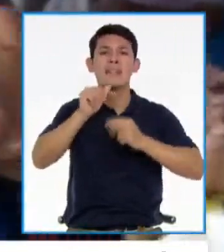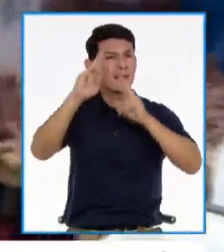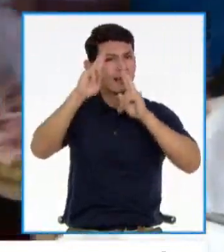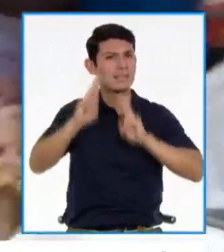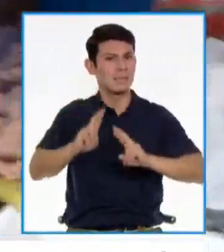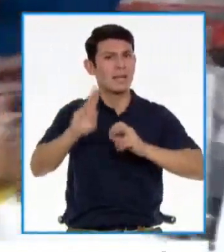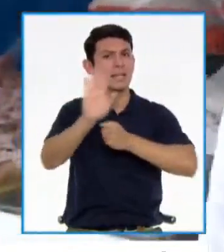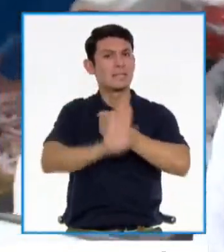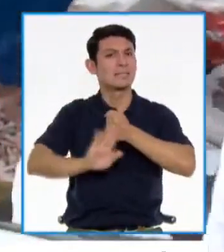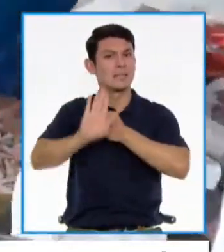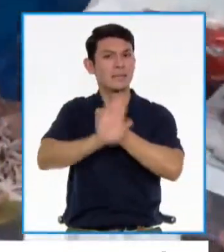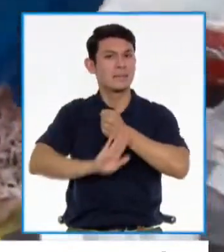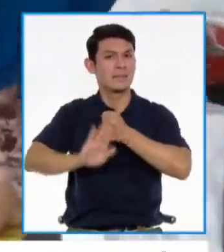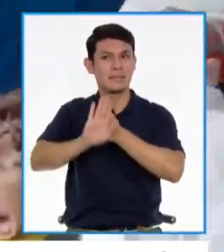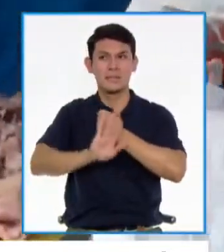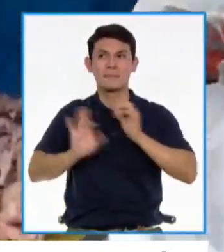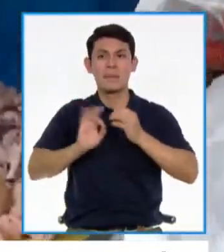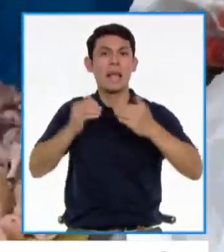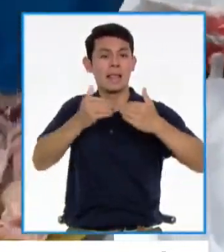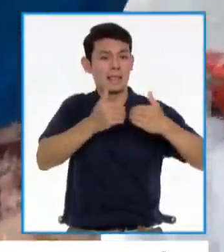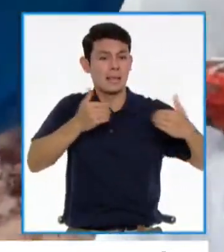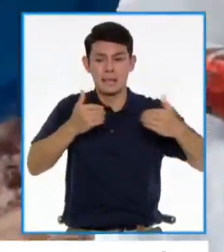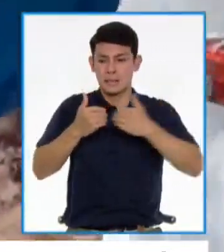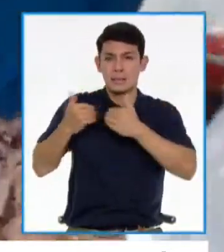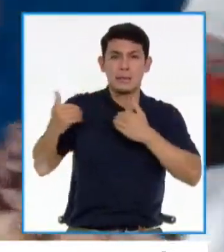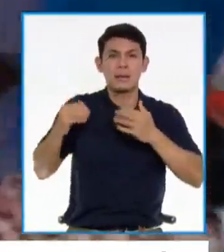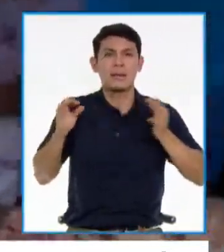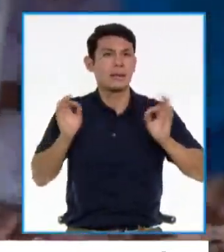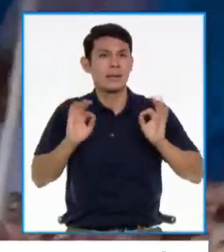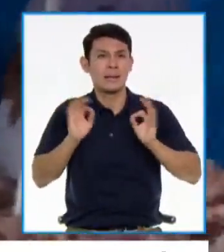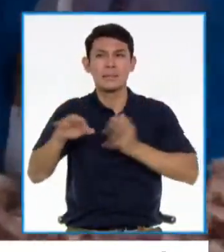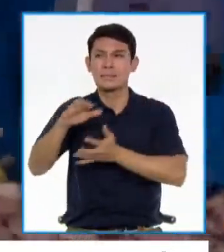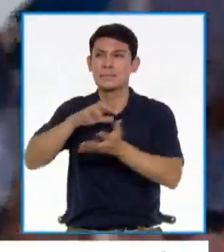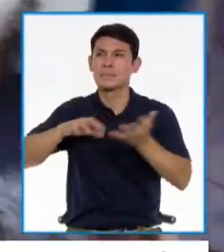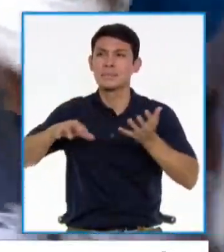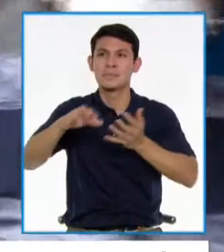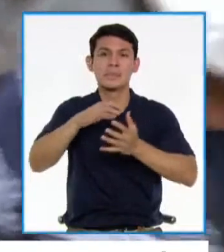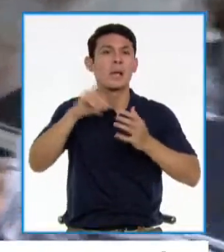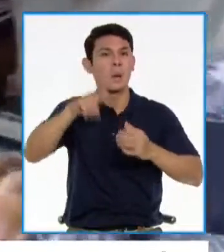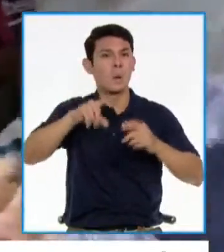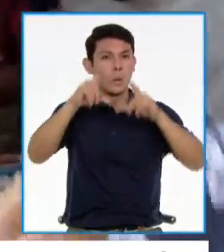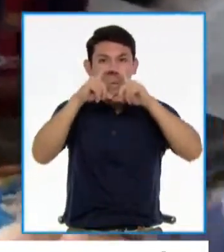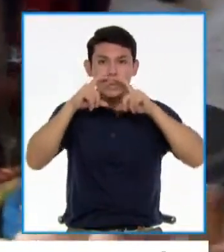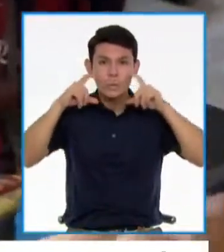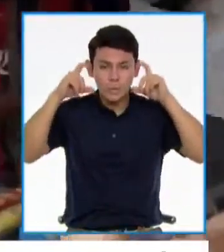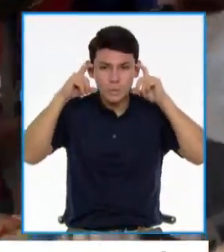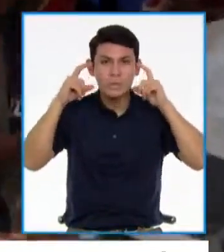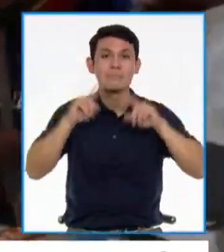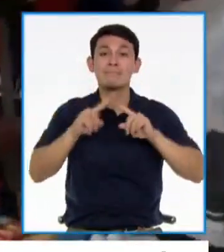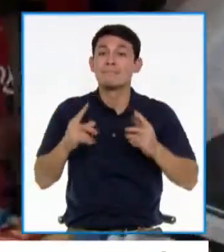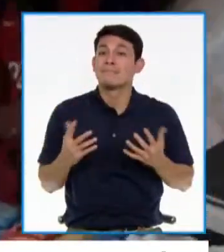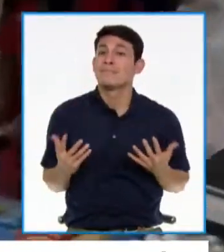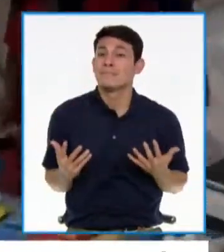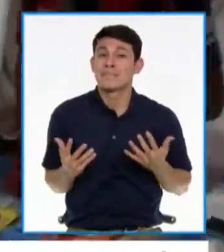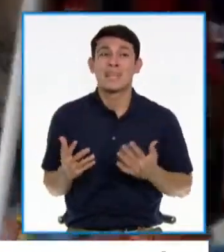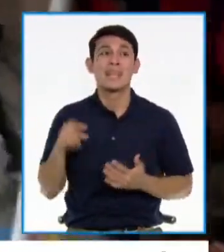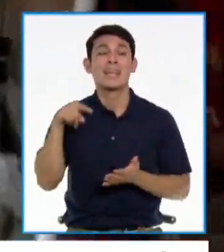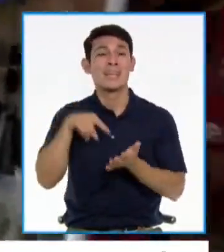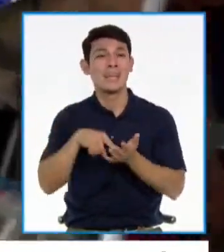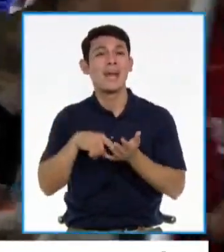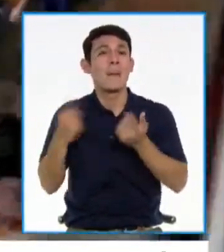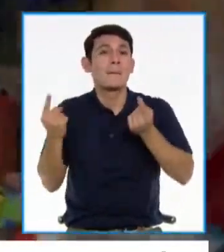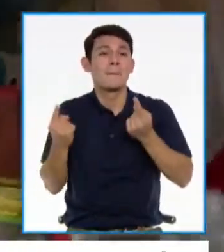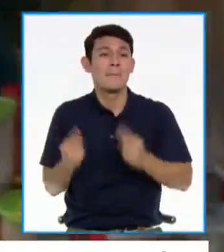las medidas de bioseguridad, el distanciamiento físico, el uso correcto de la mascarilla, pero bueno, esto es